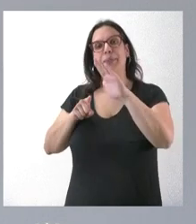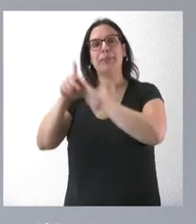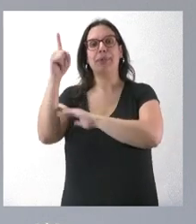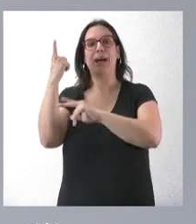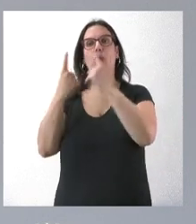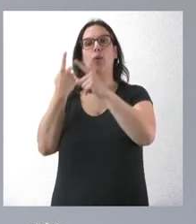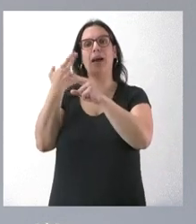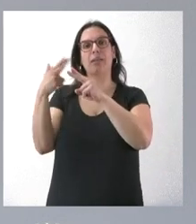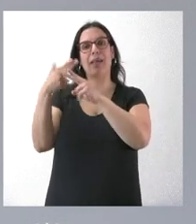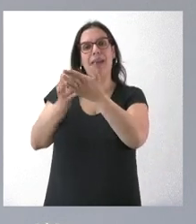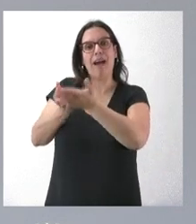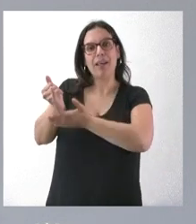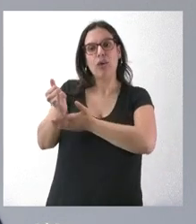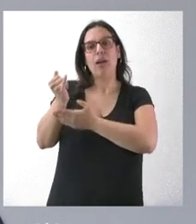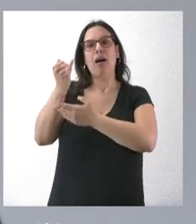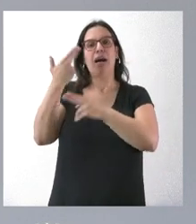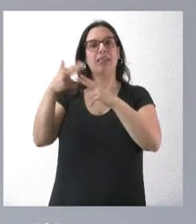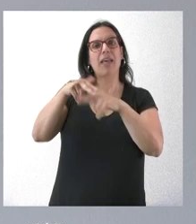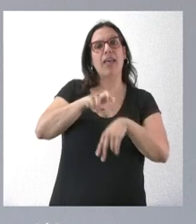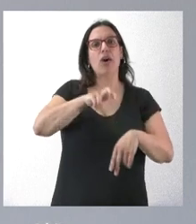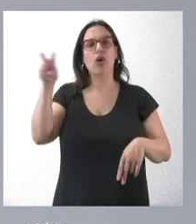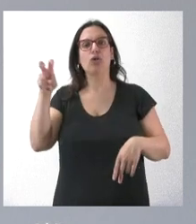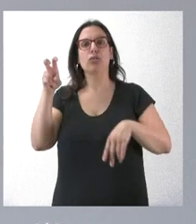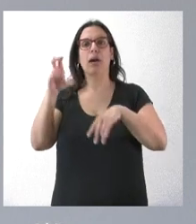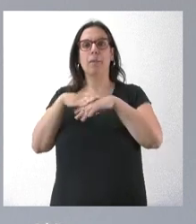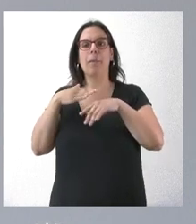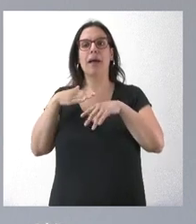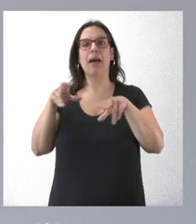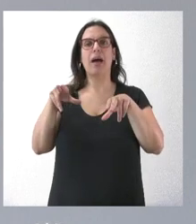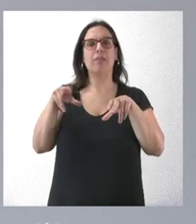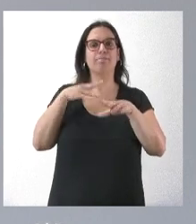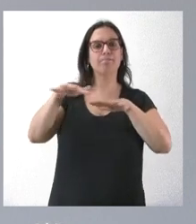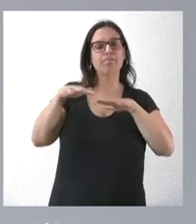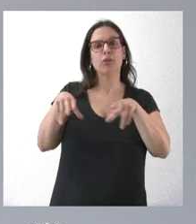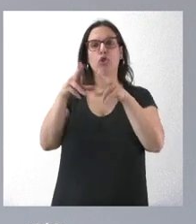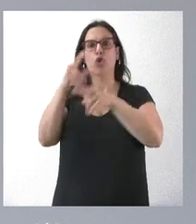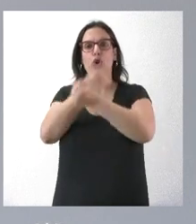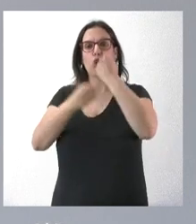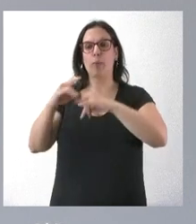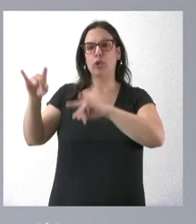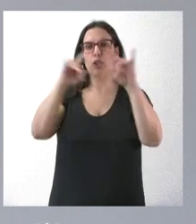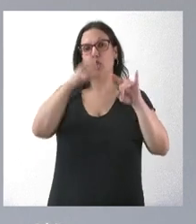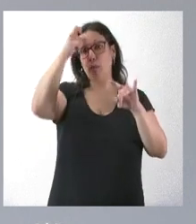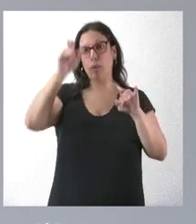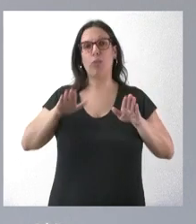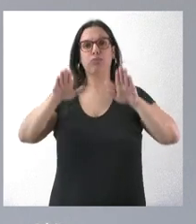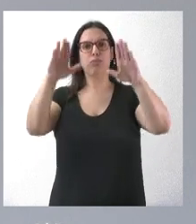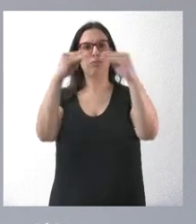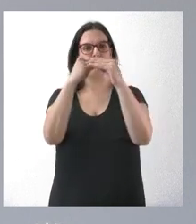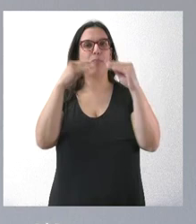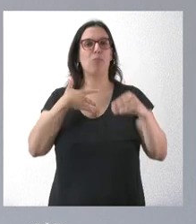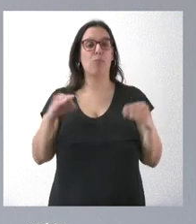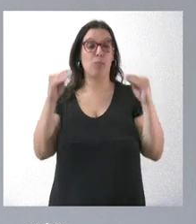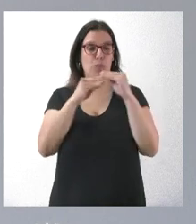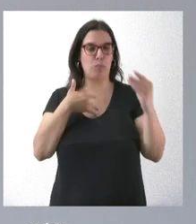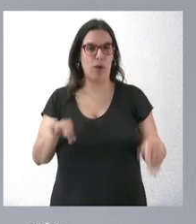agrícolas y de otras actividades que permitan una actividad socioeconómica en el territorio rural. En ese sentido, el decreto lo que